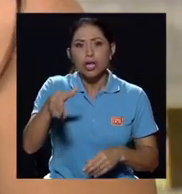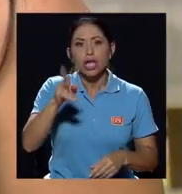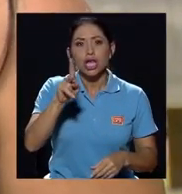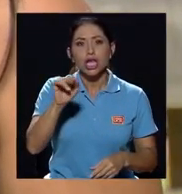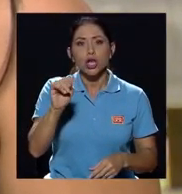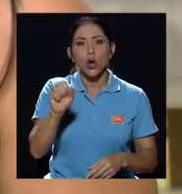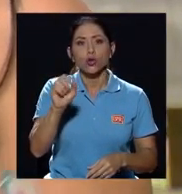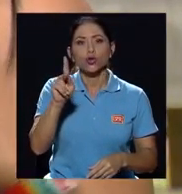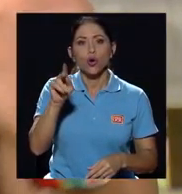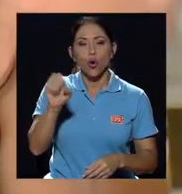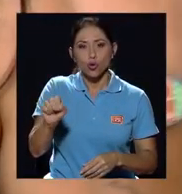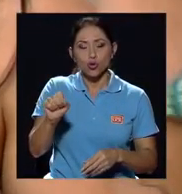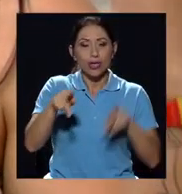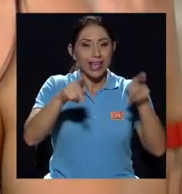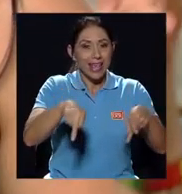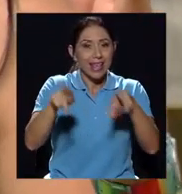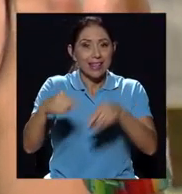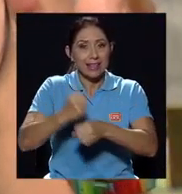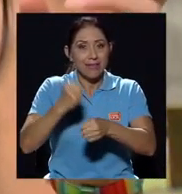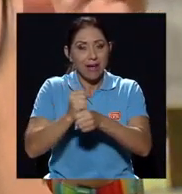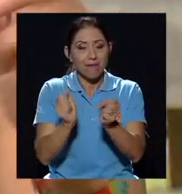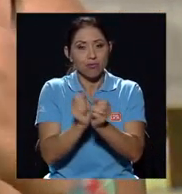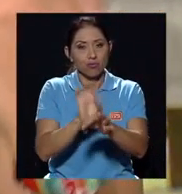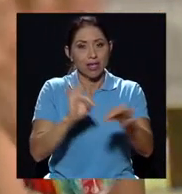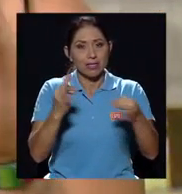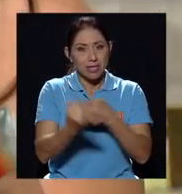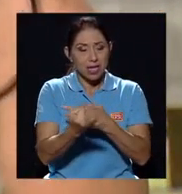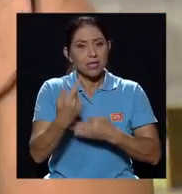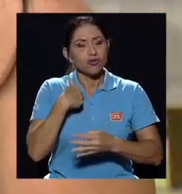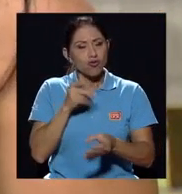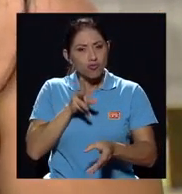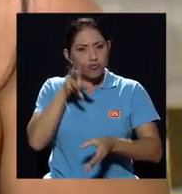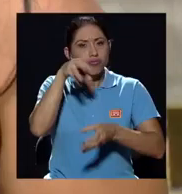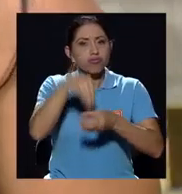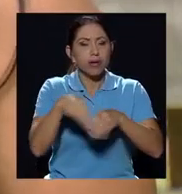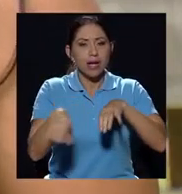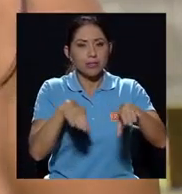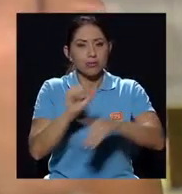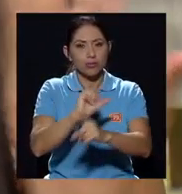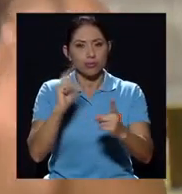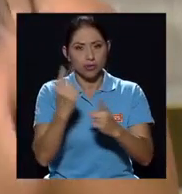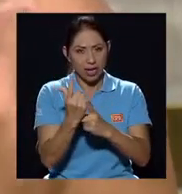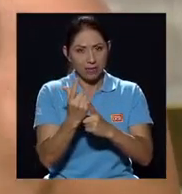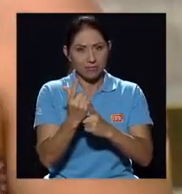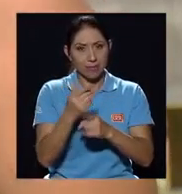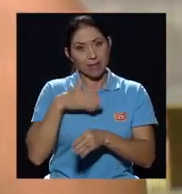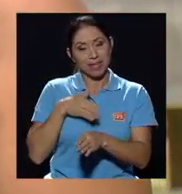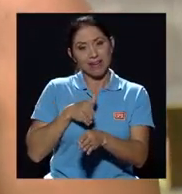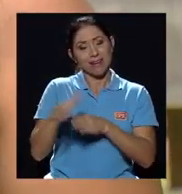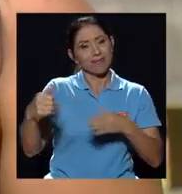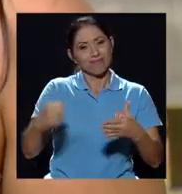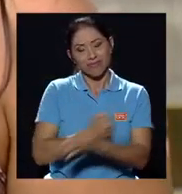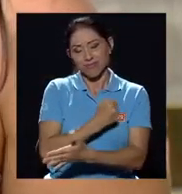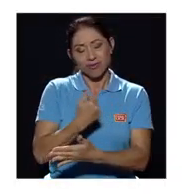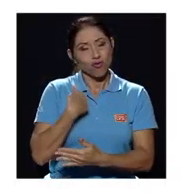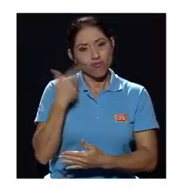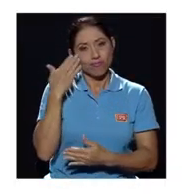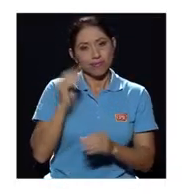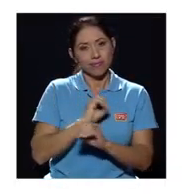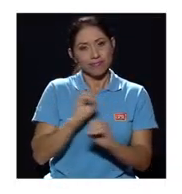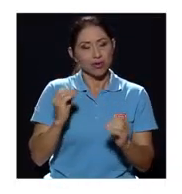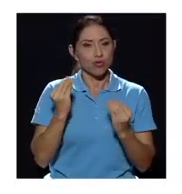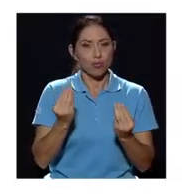trabajaban en los talleres, a involucrarme más en lo que era un poco la acción social que desde mi carrera lamentablemente no había conocido